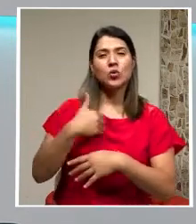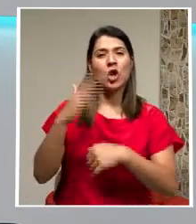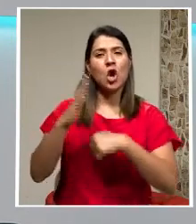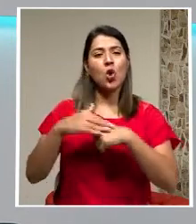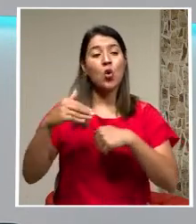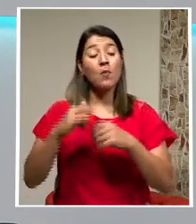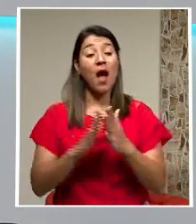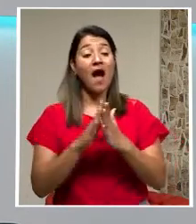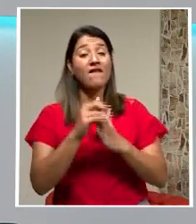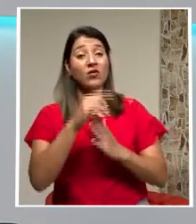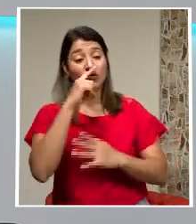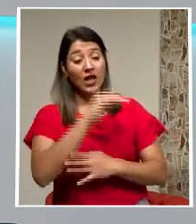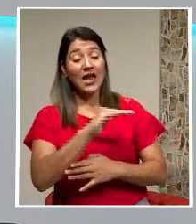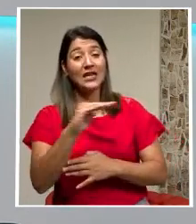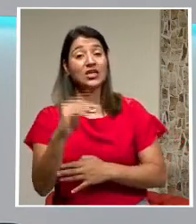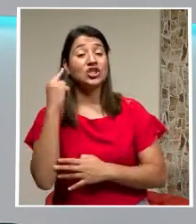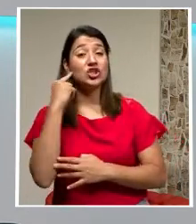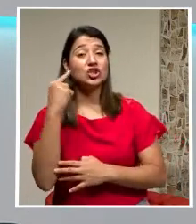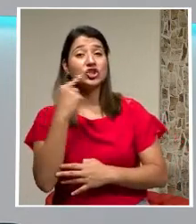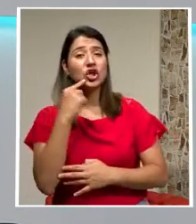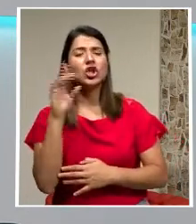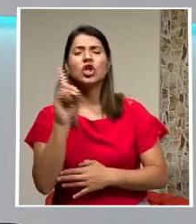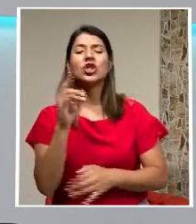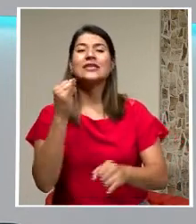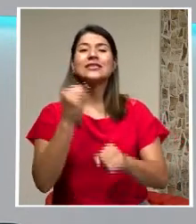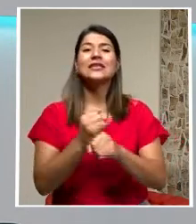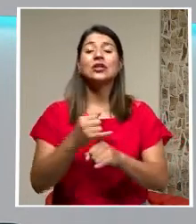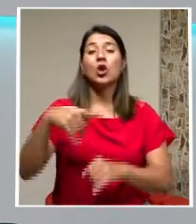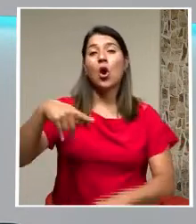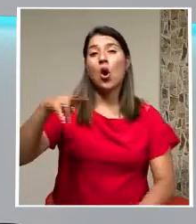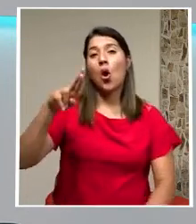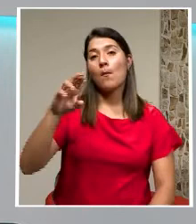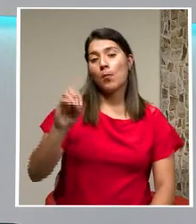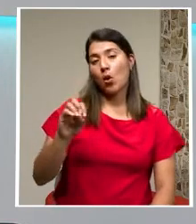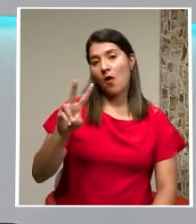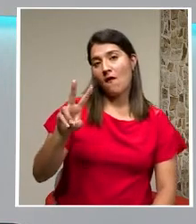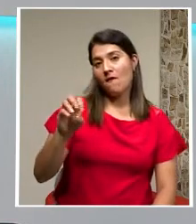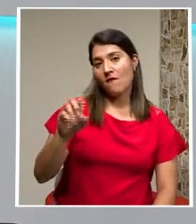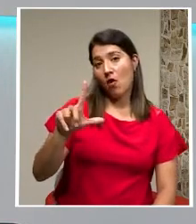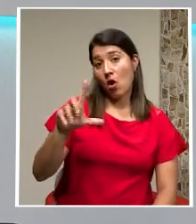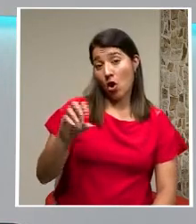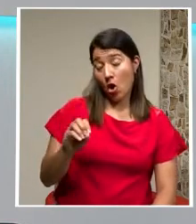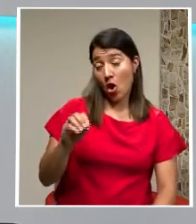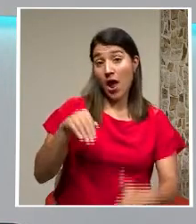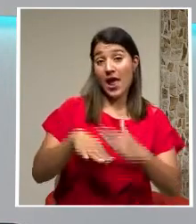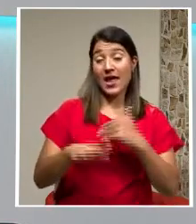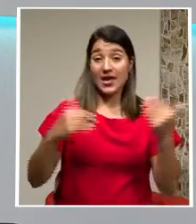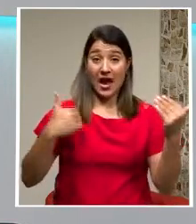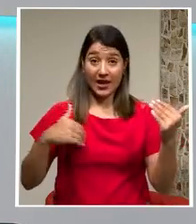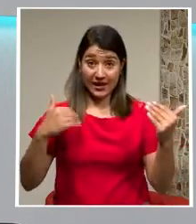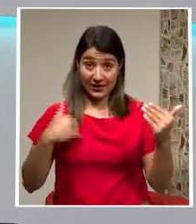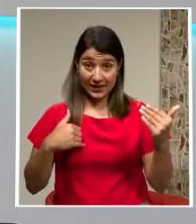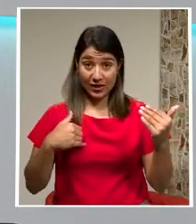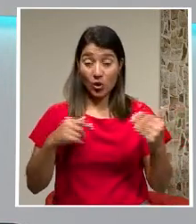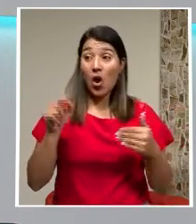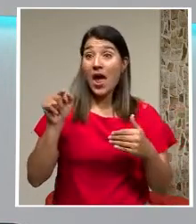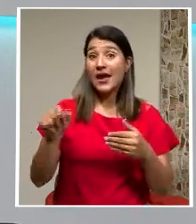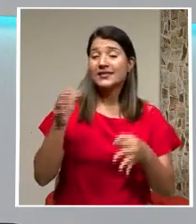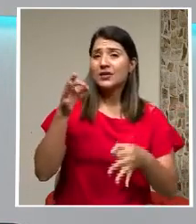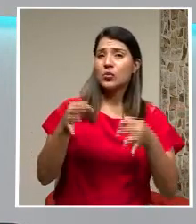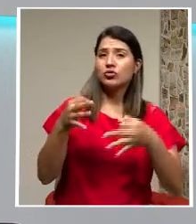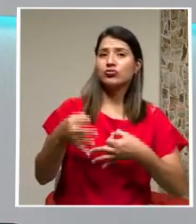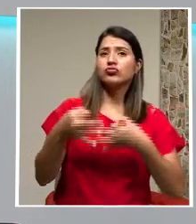En el Instituto Próbolo De Mendoza Argentina El juicio Fue postergado Esta semana Por un caso